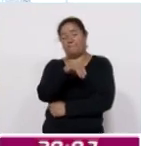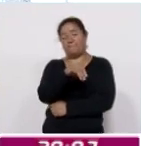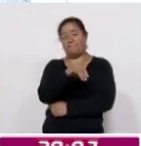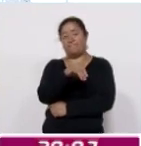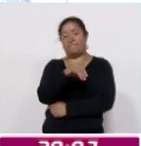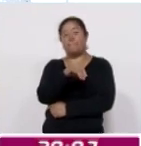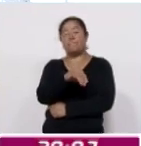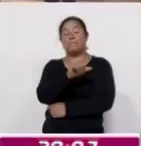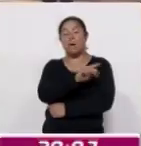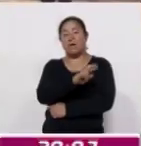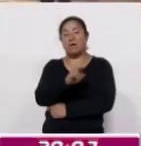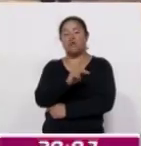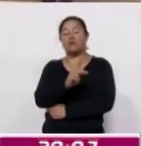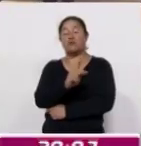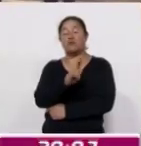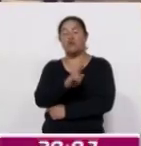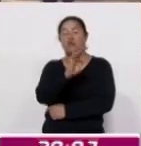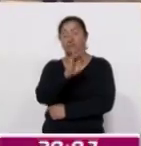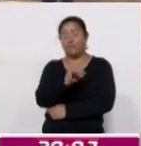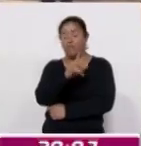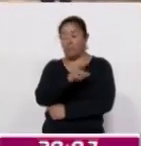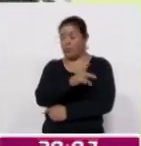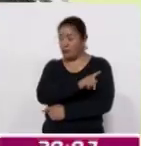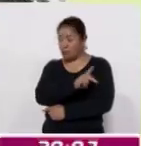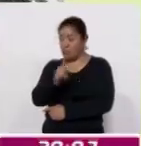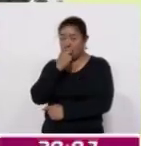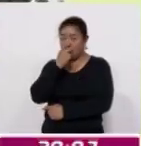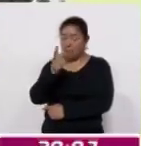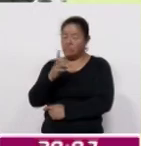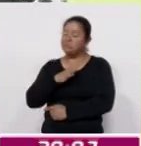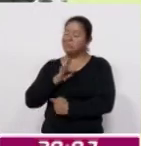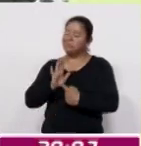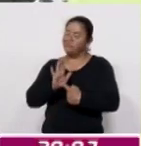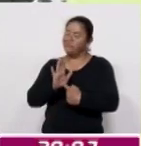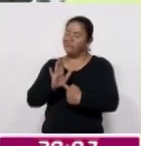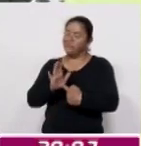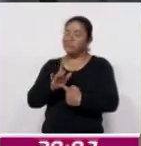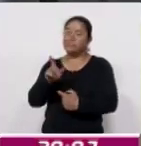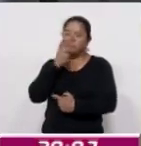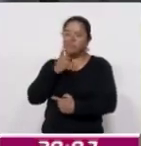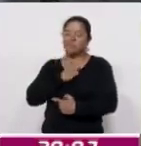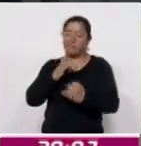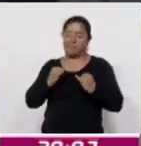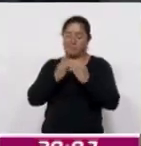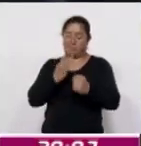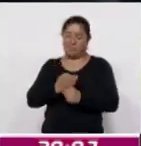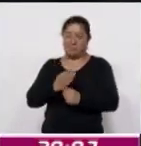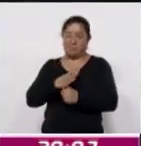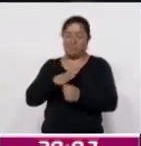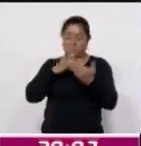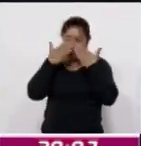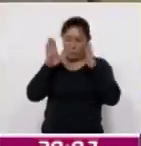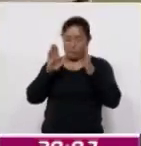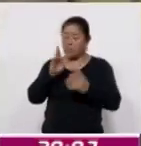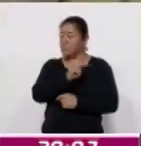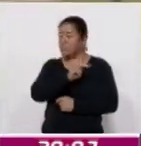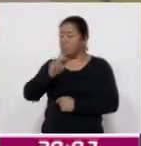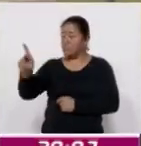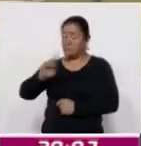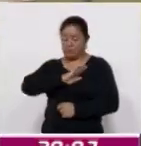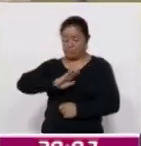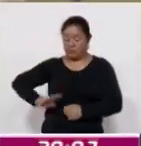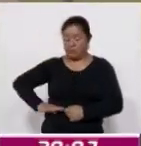incidencia delictiva en la entidad y reiteraron que estas instituciones mantendrán las puertas abiertas a las autoridades de los 60